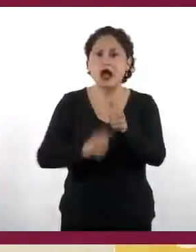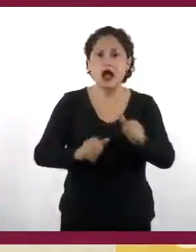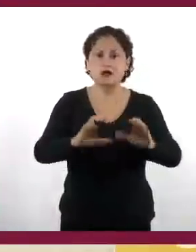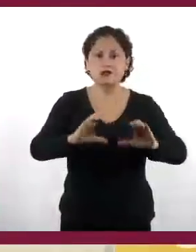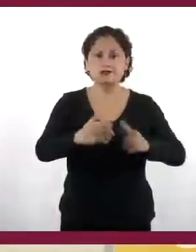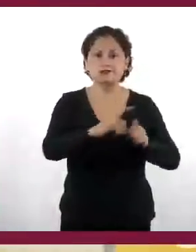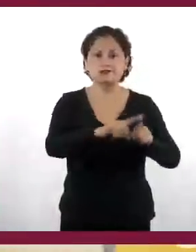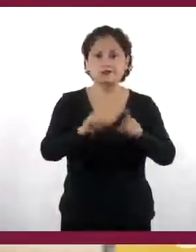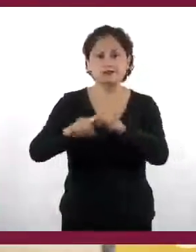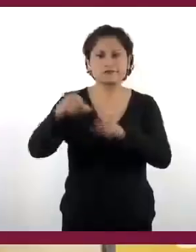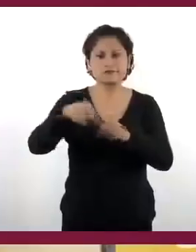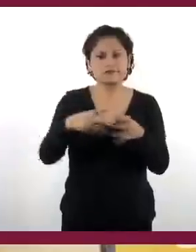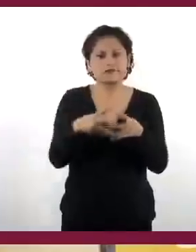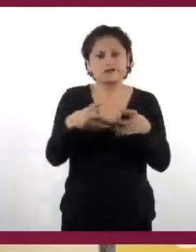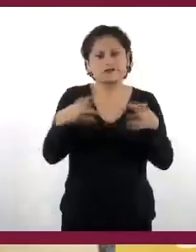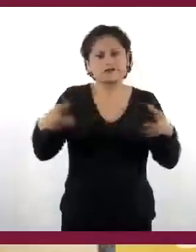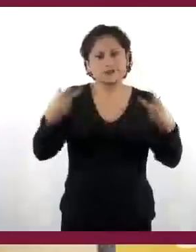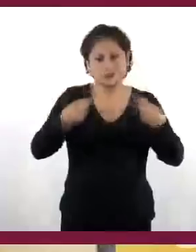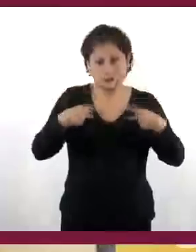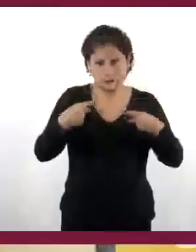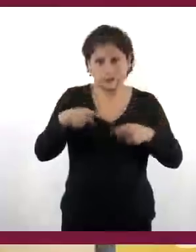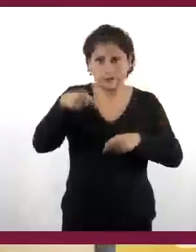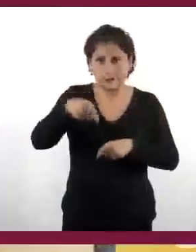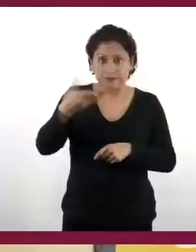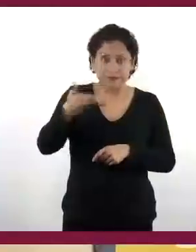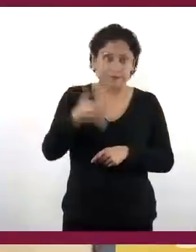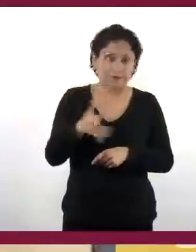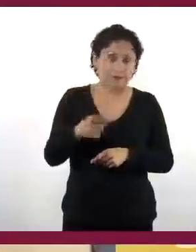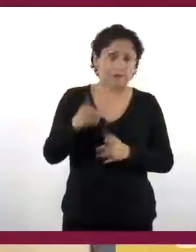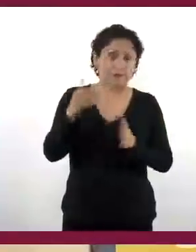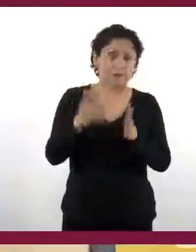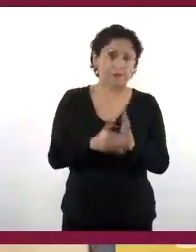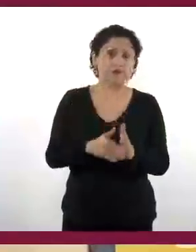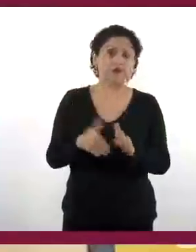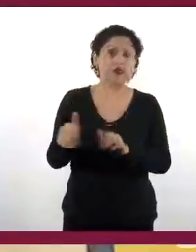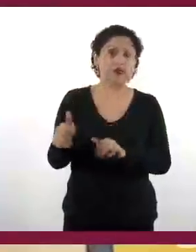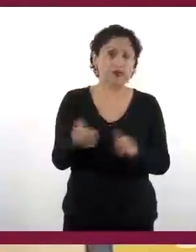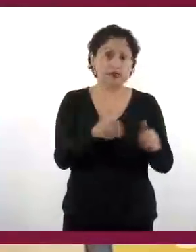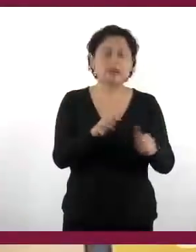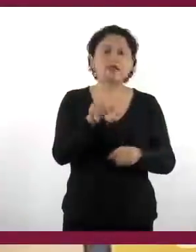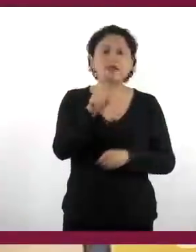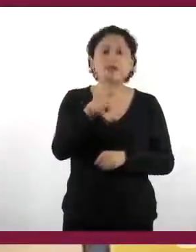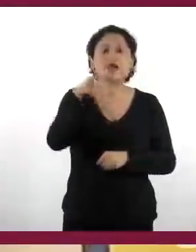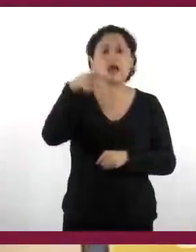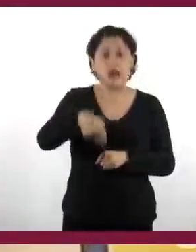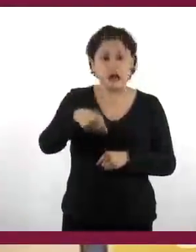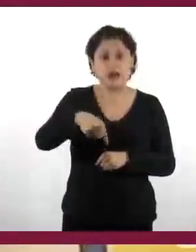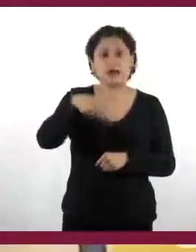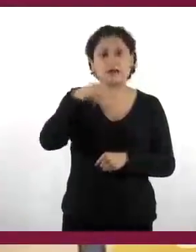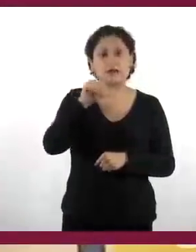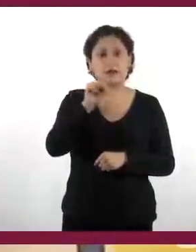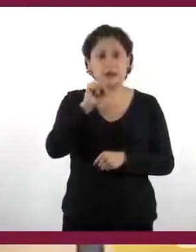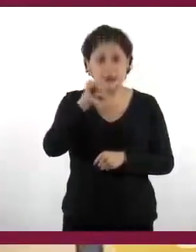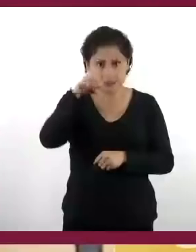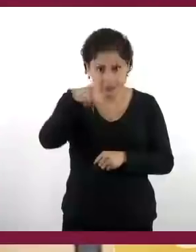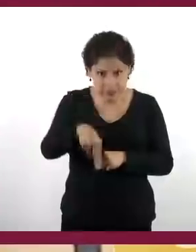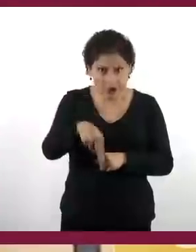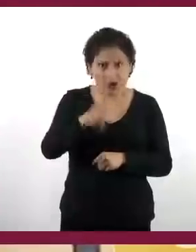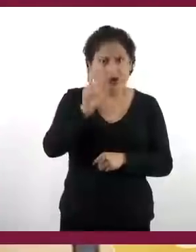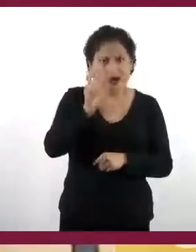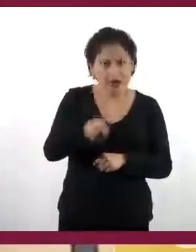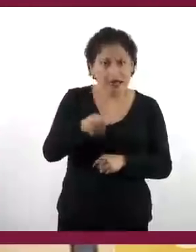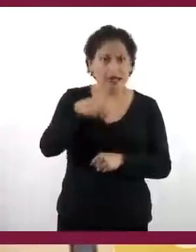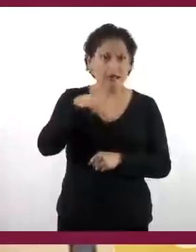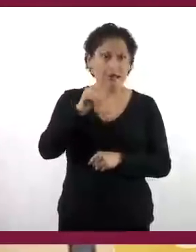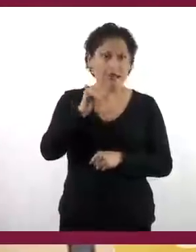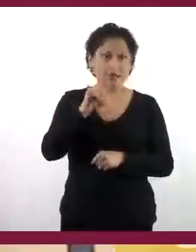La segunda institución importante en el proceso de poblamiento en el siglo XVII es la misión. La misión, y sobre todo en el caso de las misiones